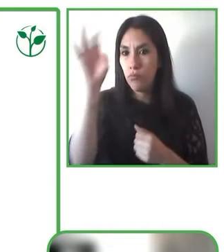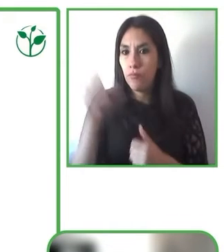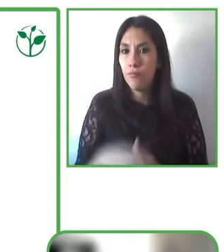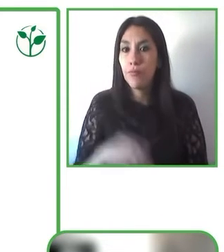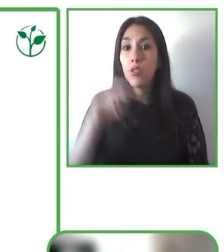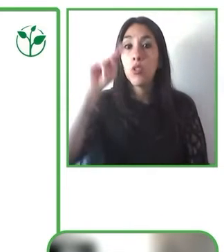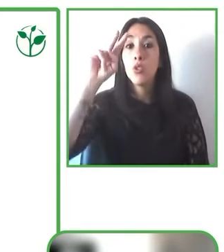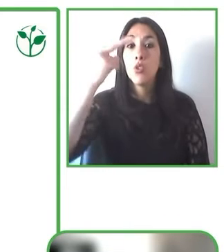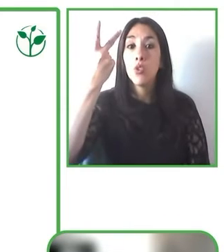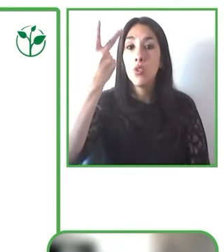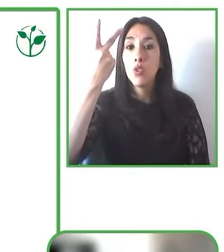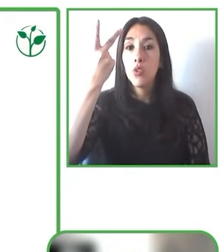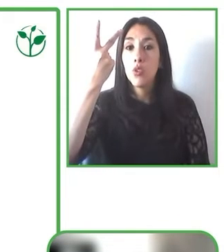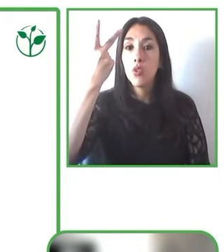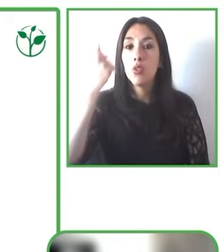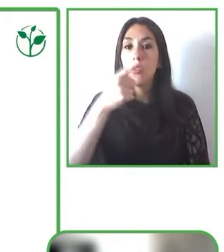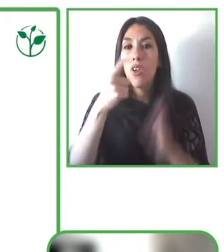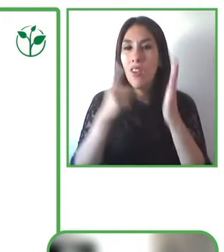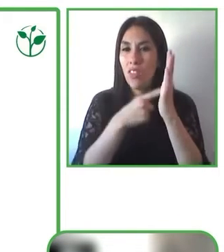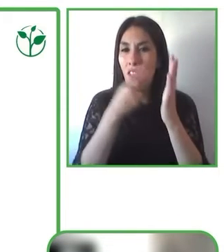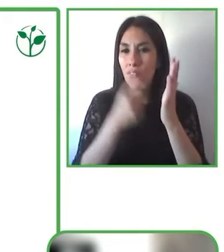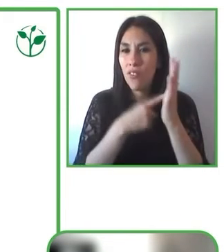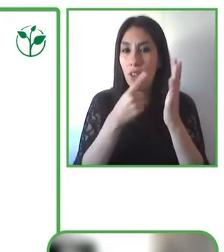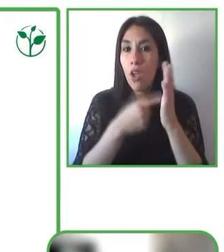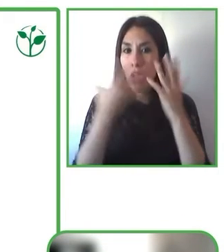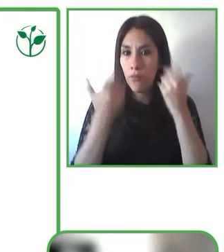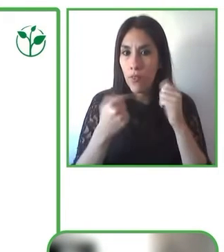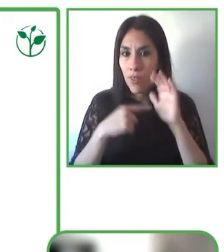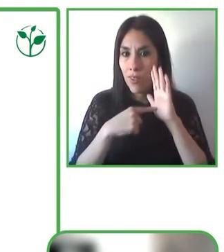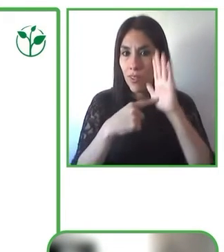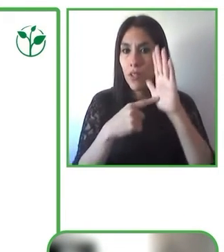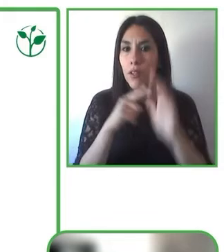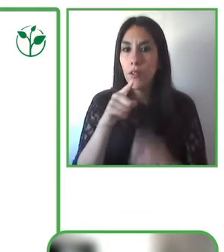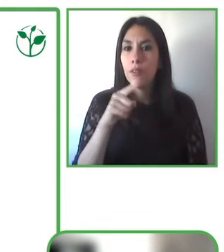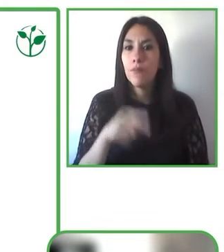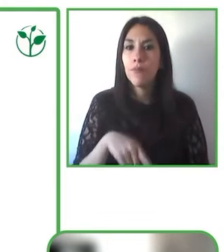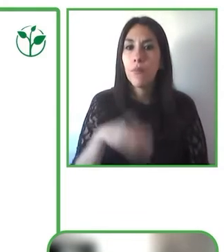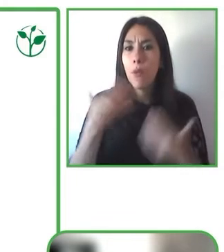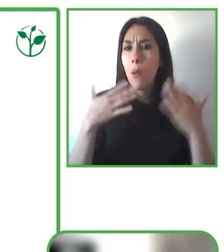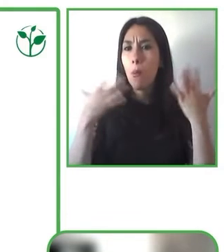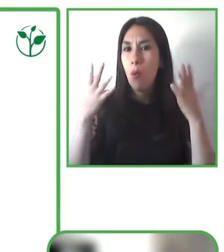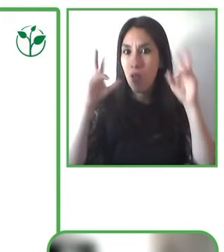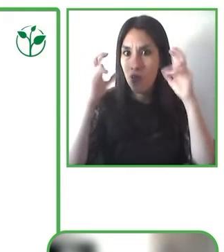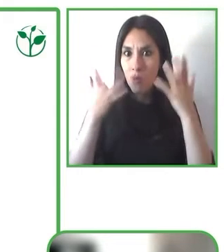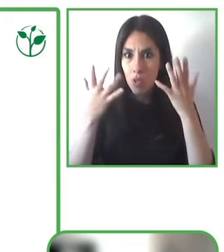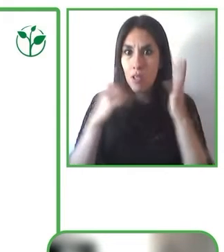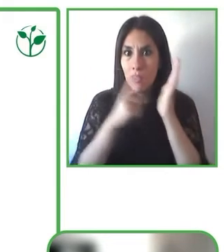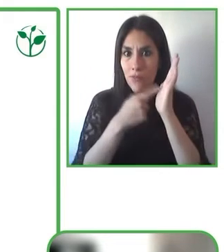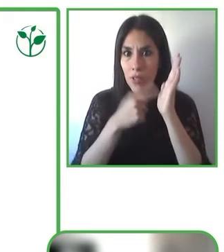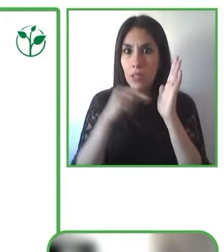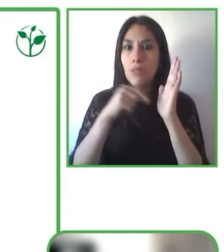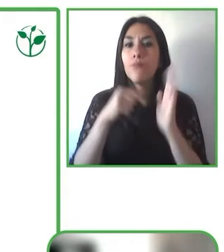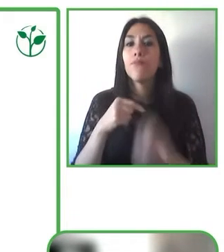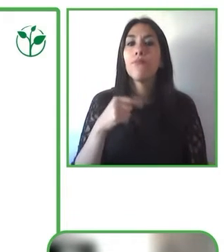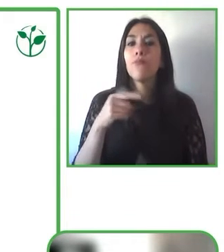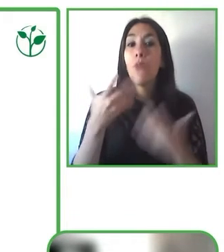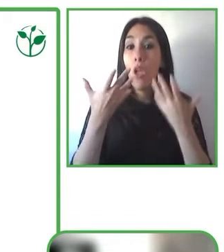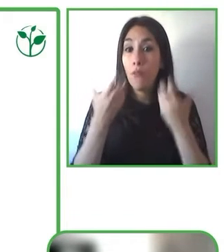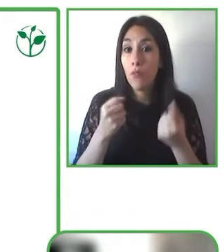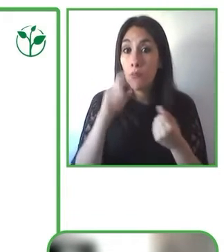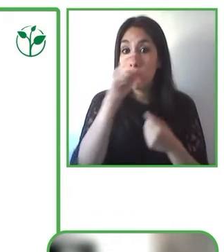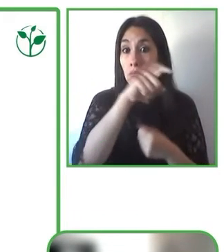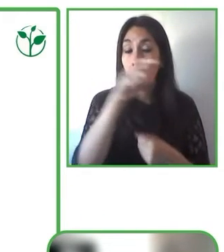lo que se va a ubicar en el dispositivo de tu interés. Por ejemplo, los teléfonos,